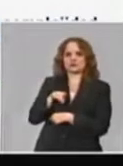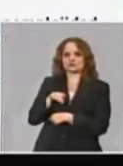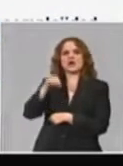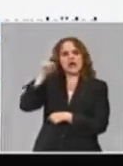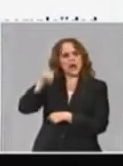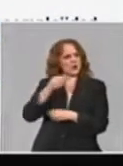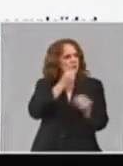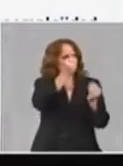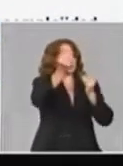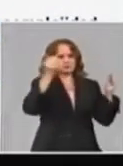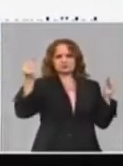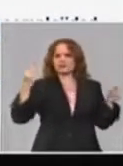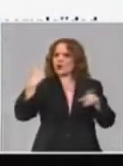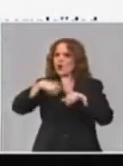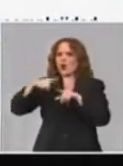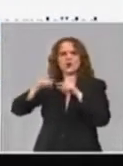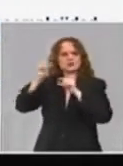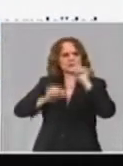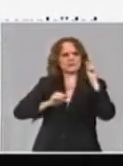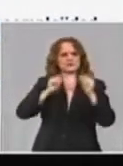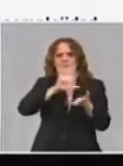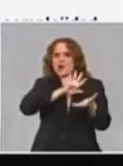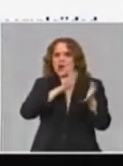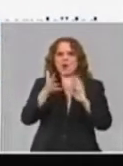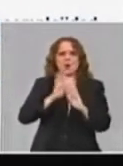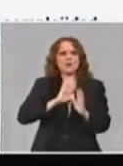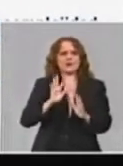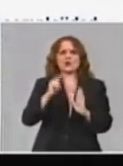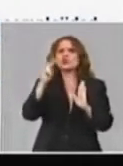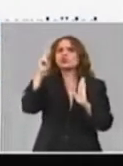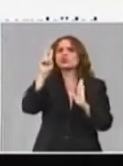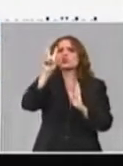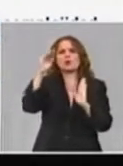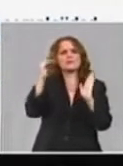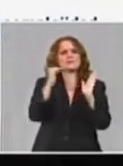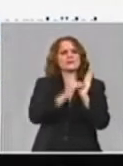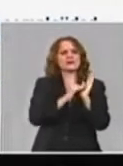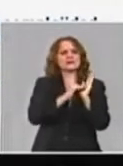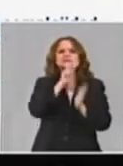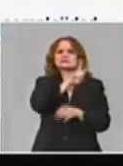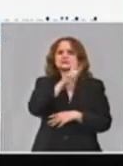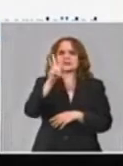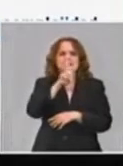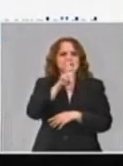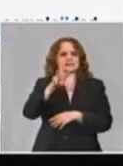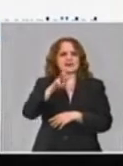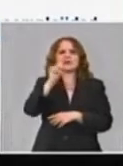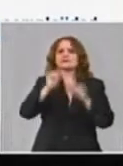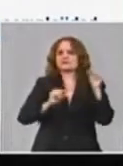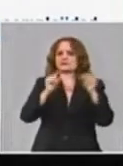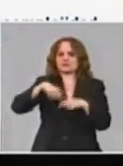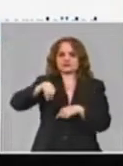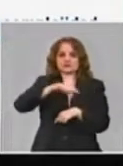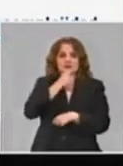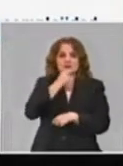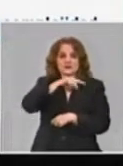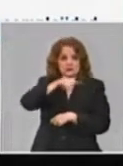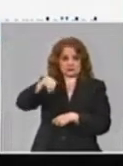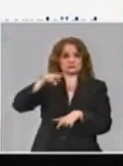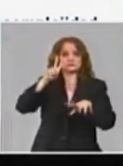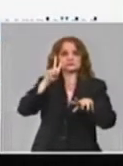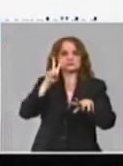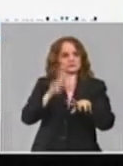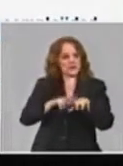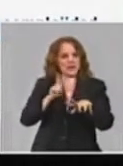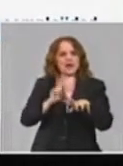favorables. Con 5.000 personas. Sí, ahí están los 2.033 ancianos residentes de los hogares de La Habana que tienen unos